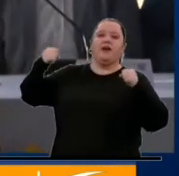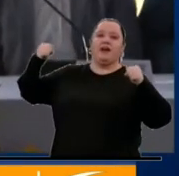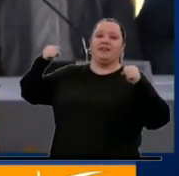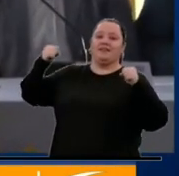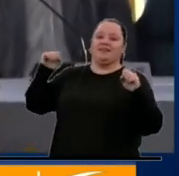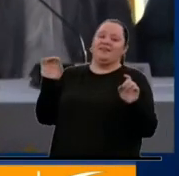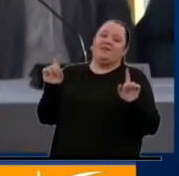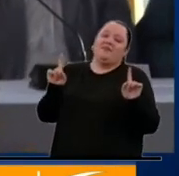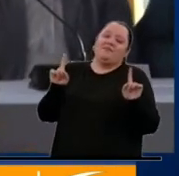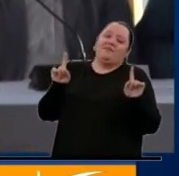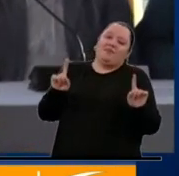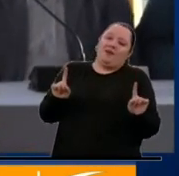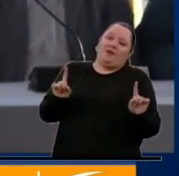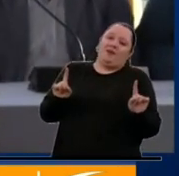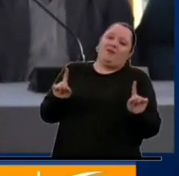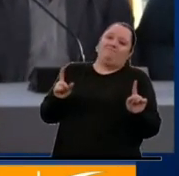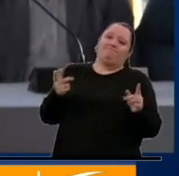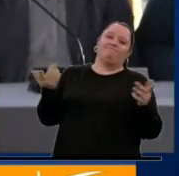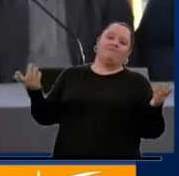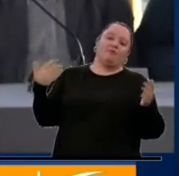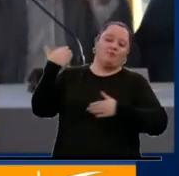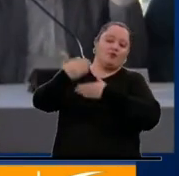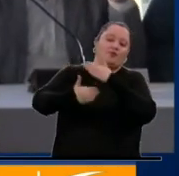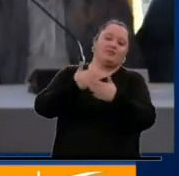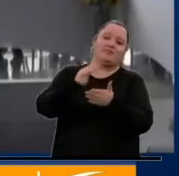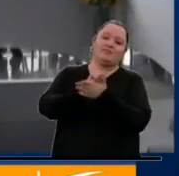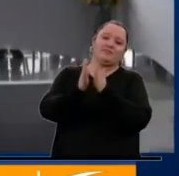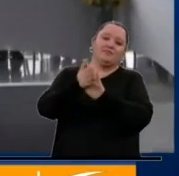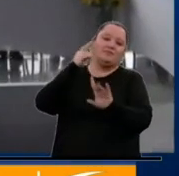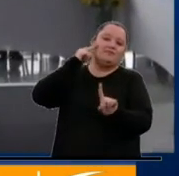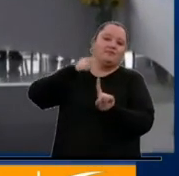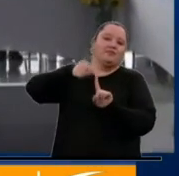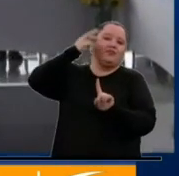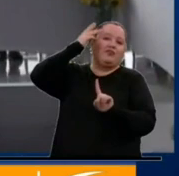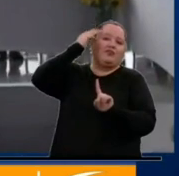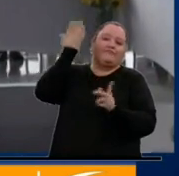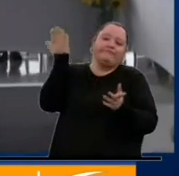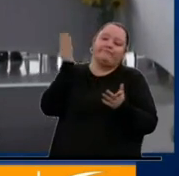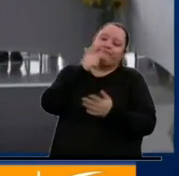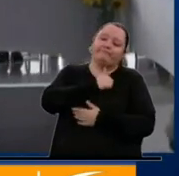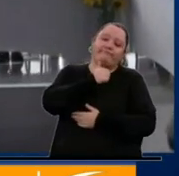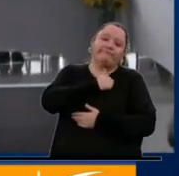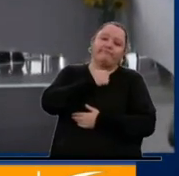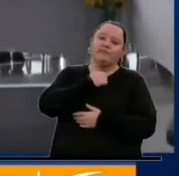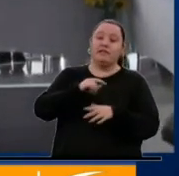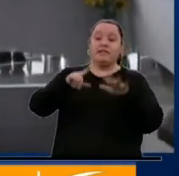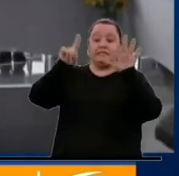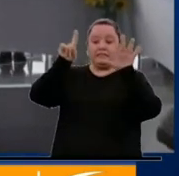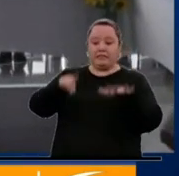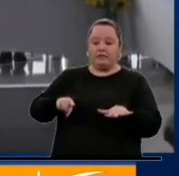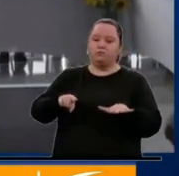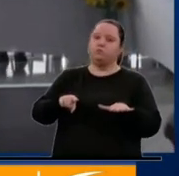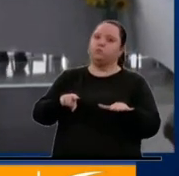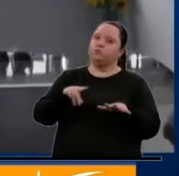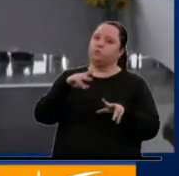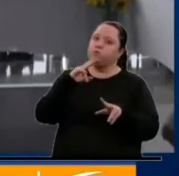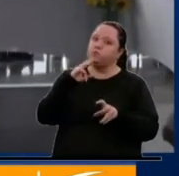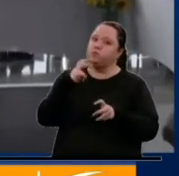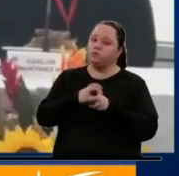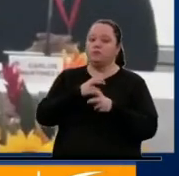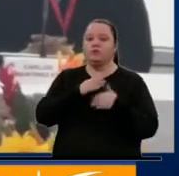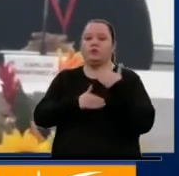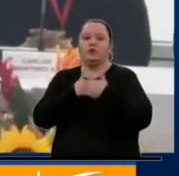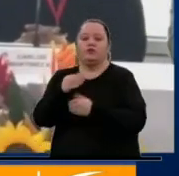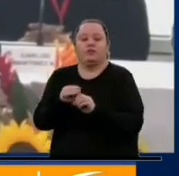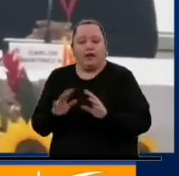embargo, la lógica en cualquier proceso de paz es tener paciencia. Estos seis meses realmente van a ser muy difíciles para ese proceso, no